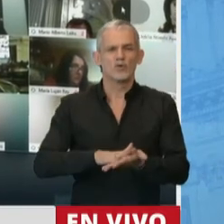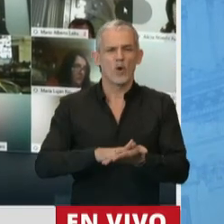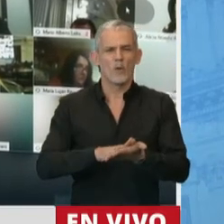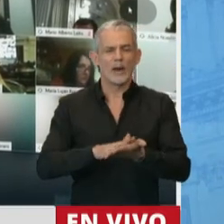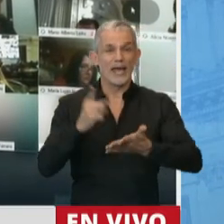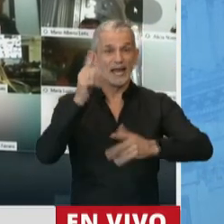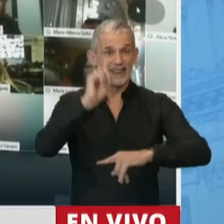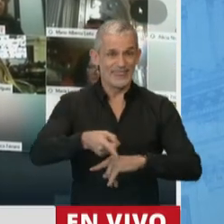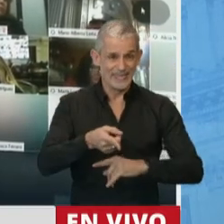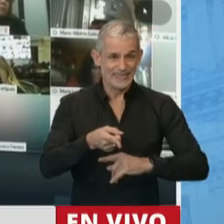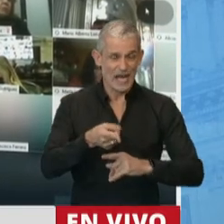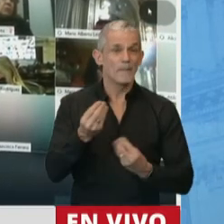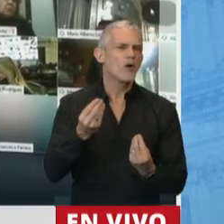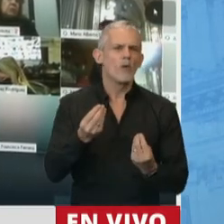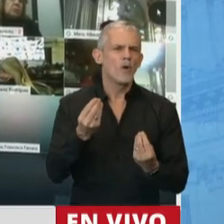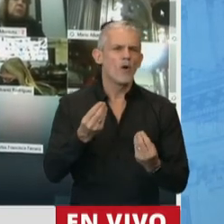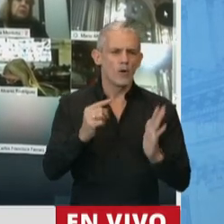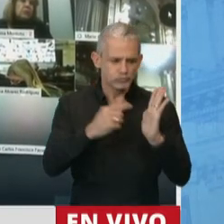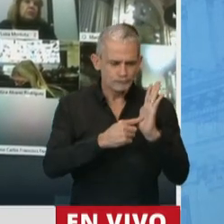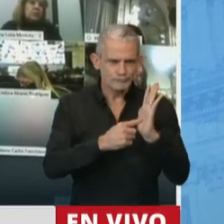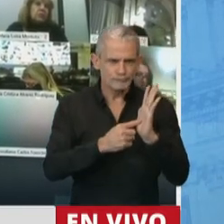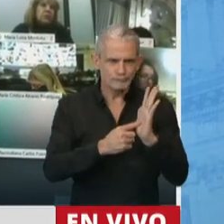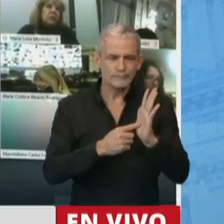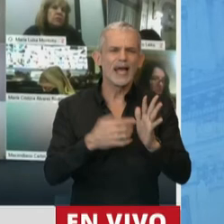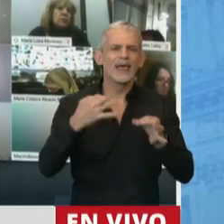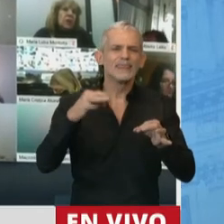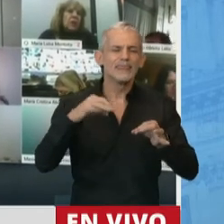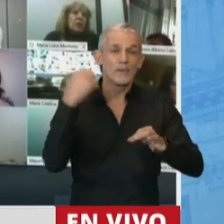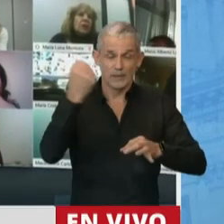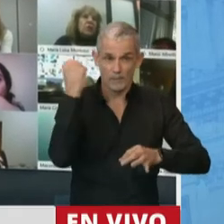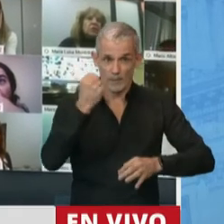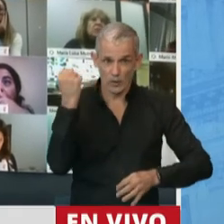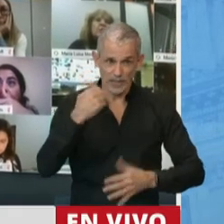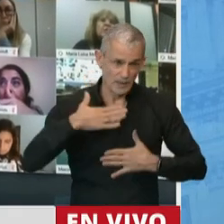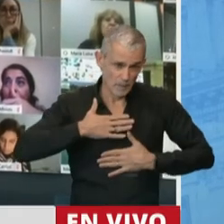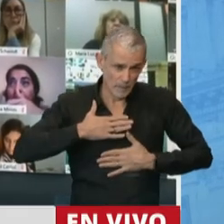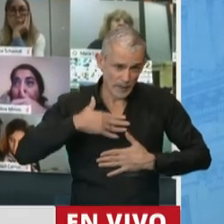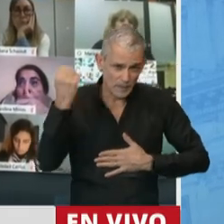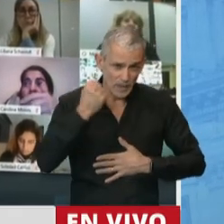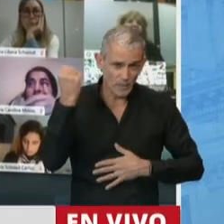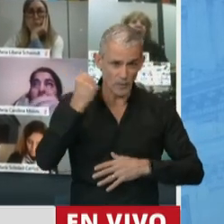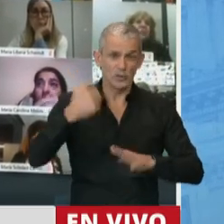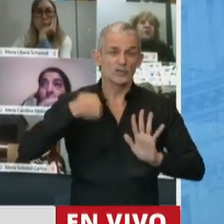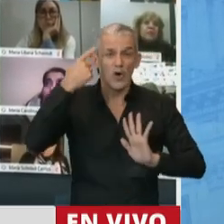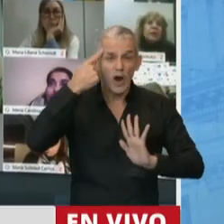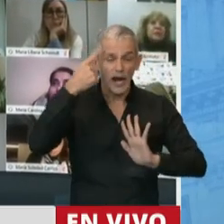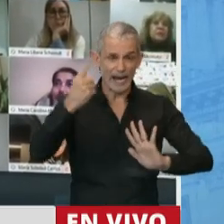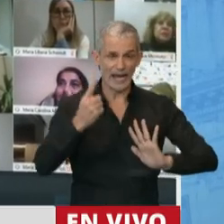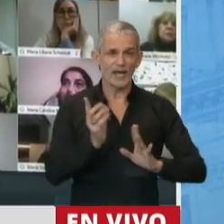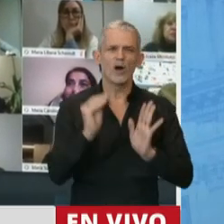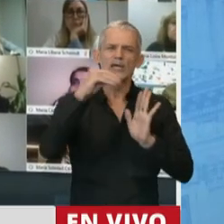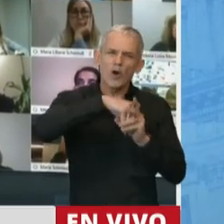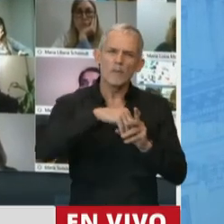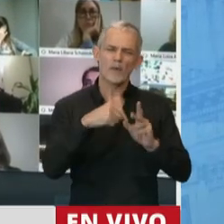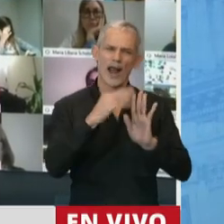al dictamen como ha quedado. sería importante, así pienso yo, incorporar al